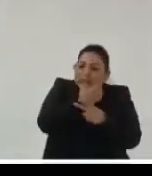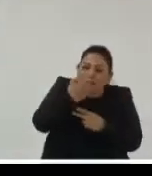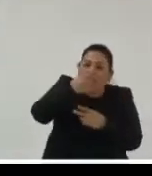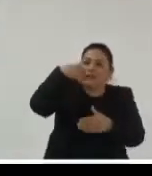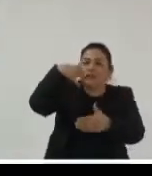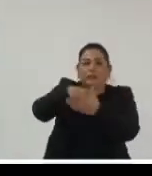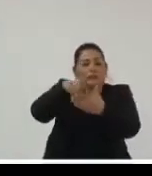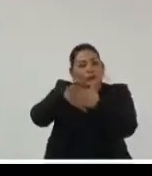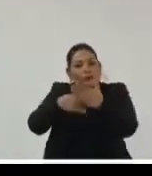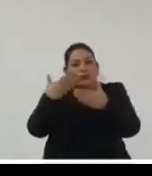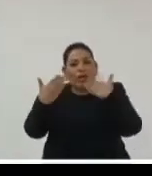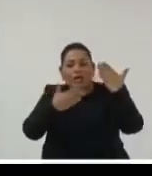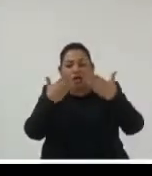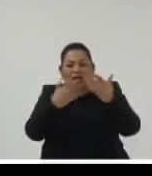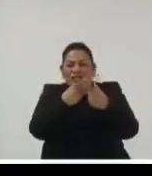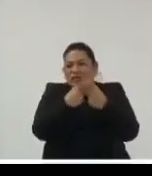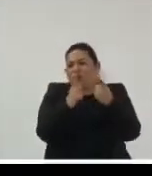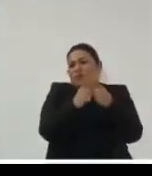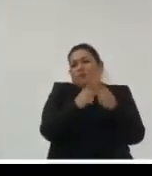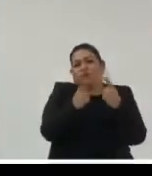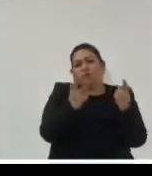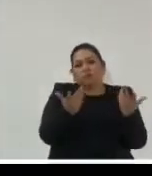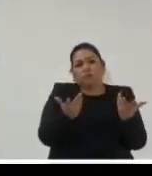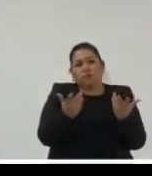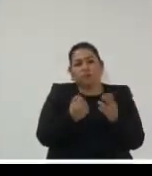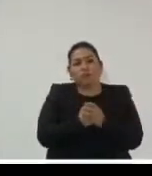de todo esto de